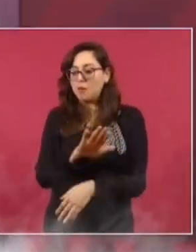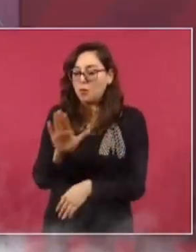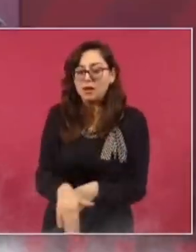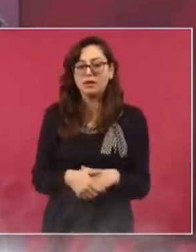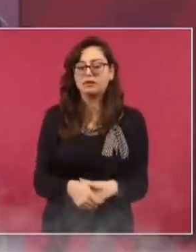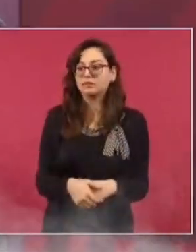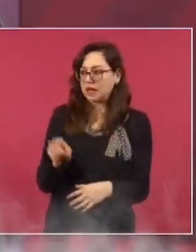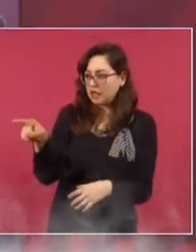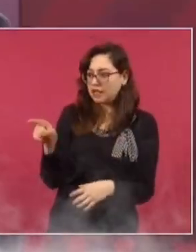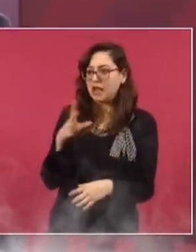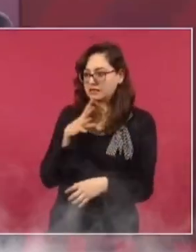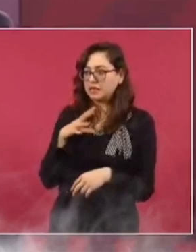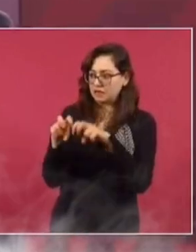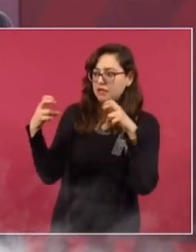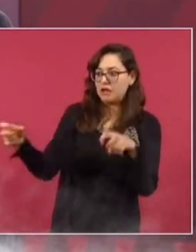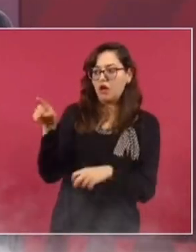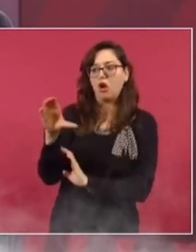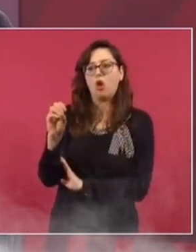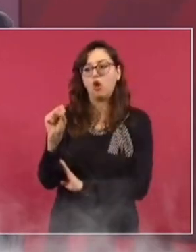protestando.